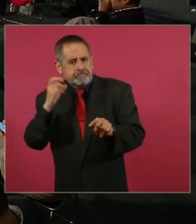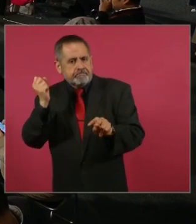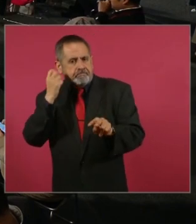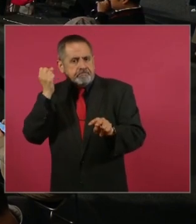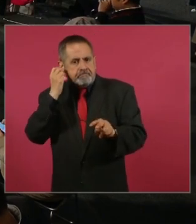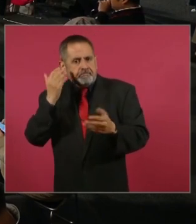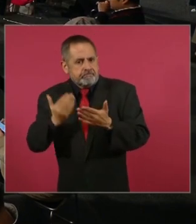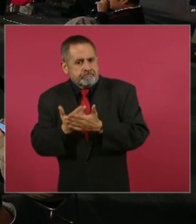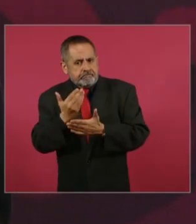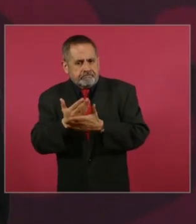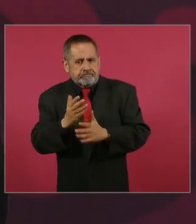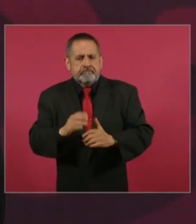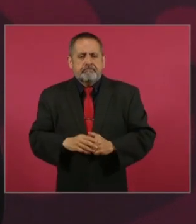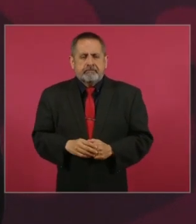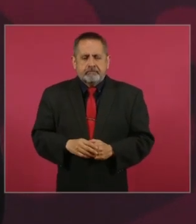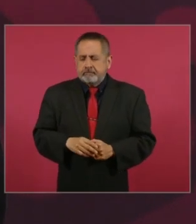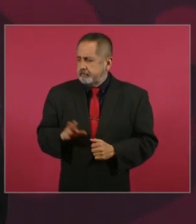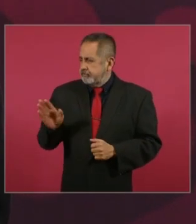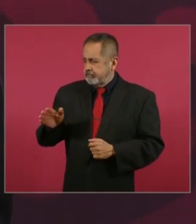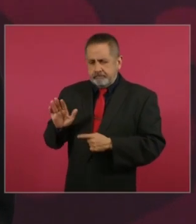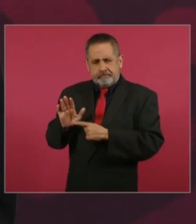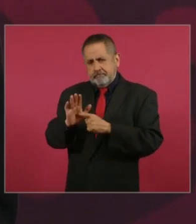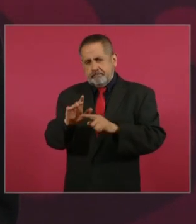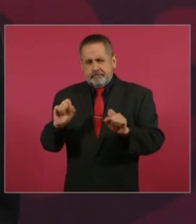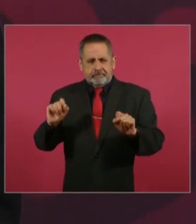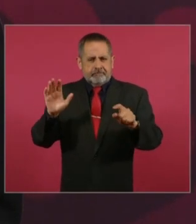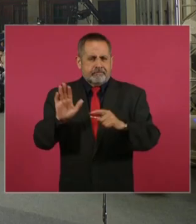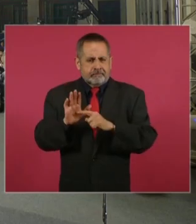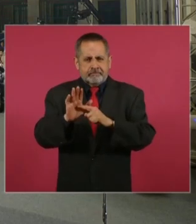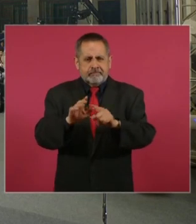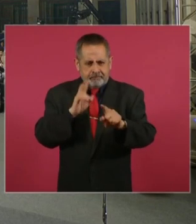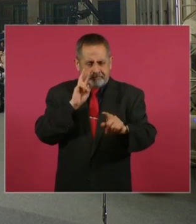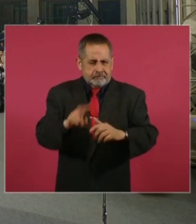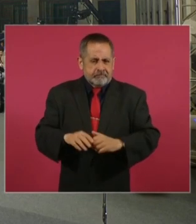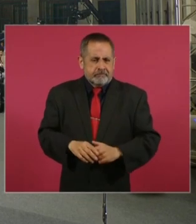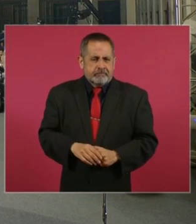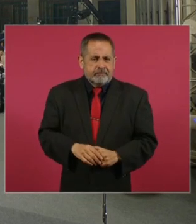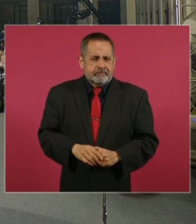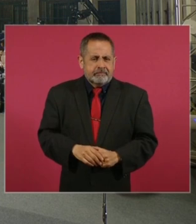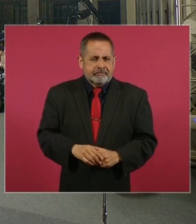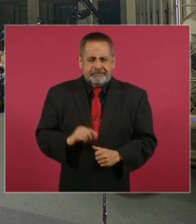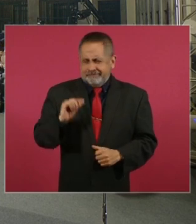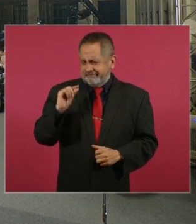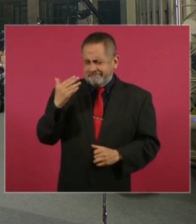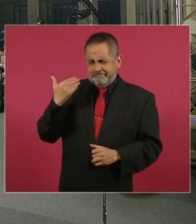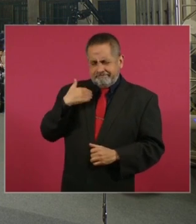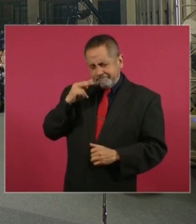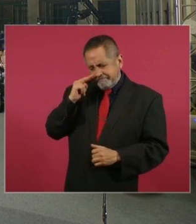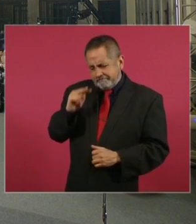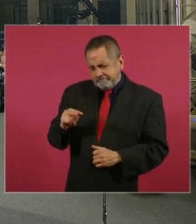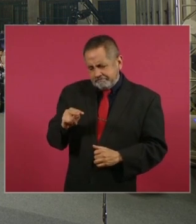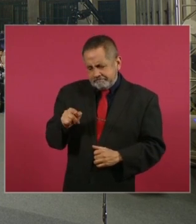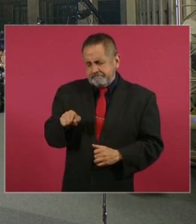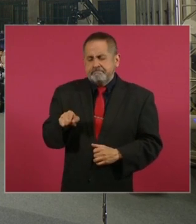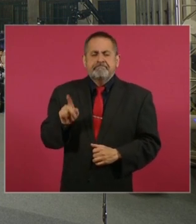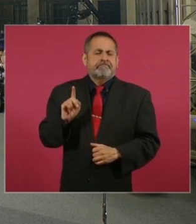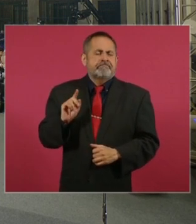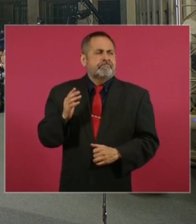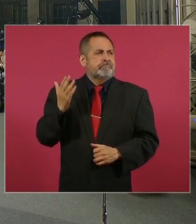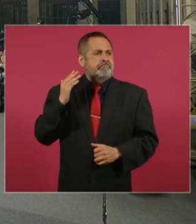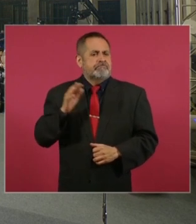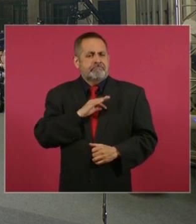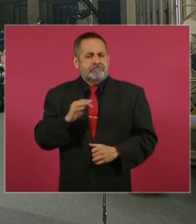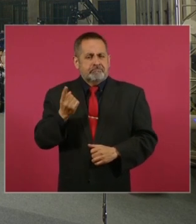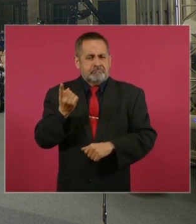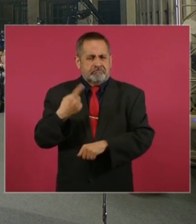A ver si hay algo. Hace poco vi una, hace como